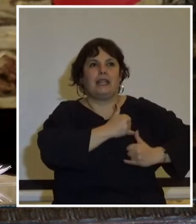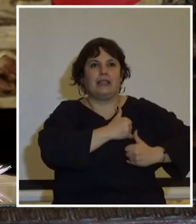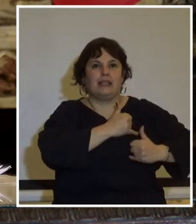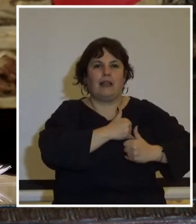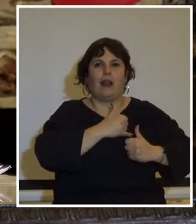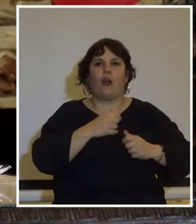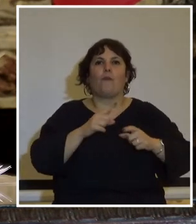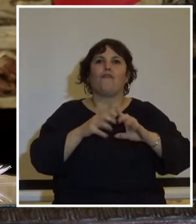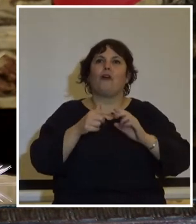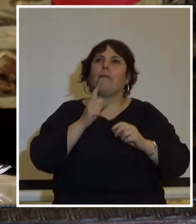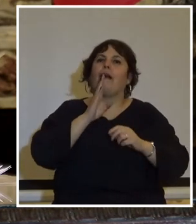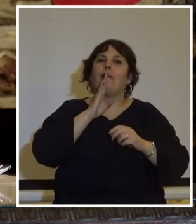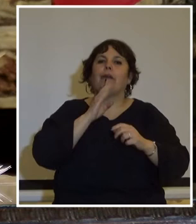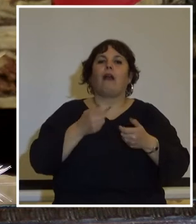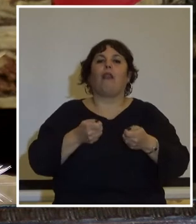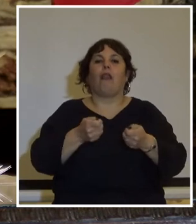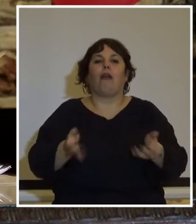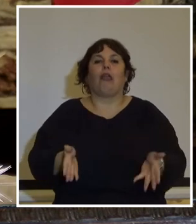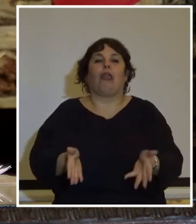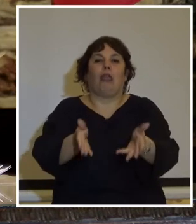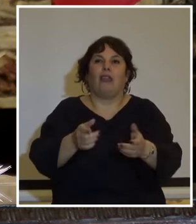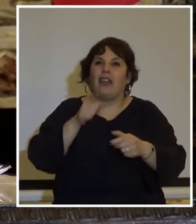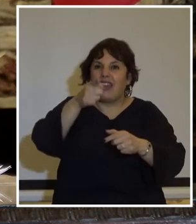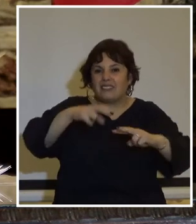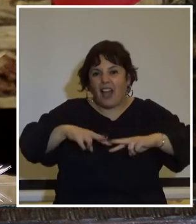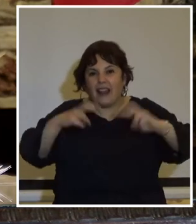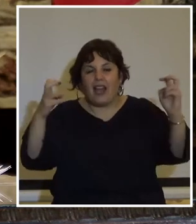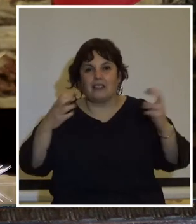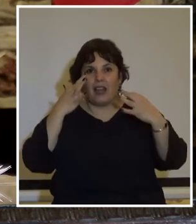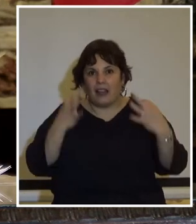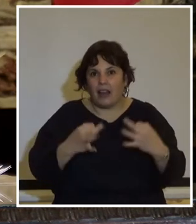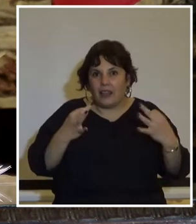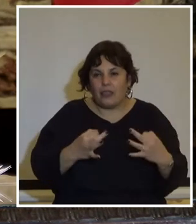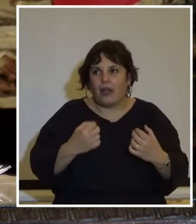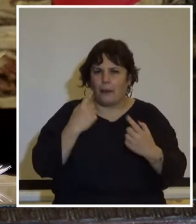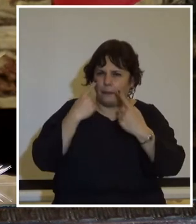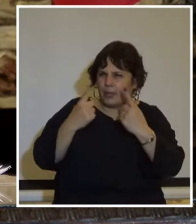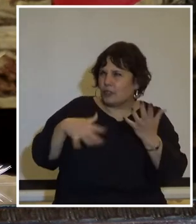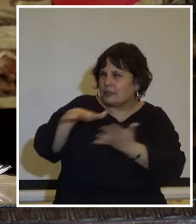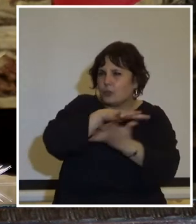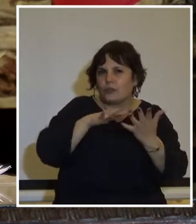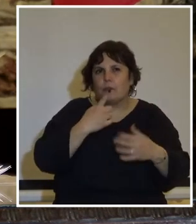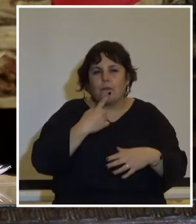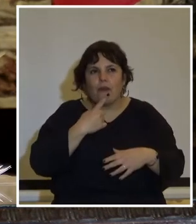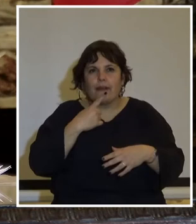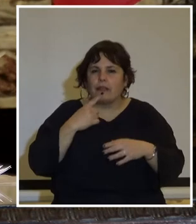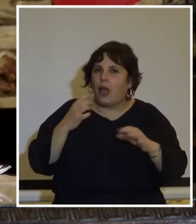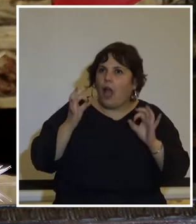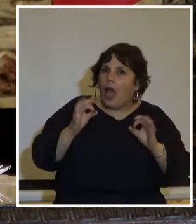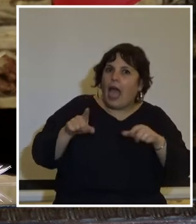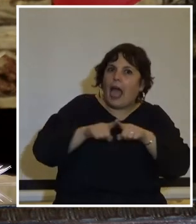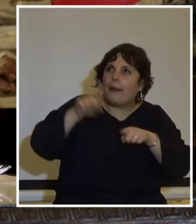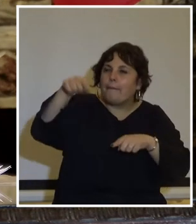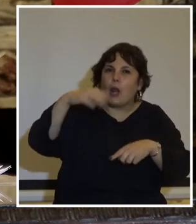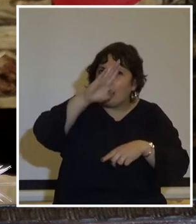imperialismo norteamericano con ese análisis de la realidad y viendo la situación política de nuestros hermanos brasileños